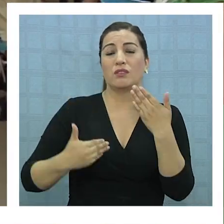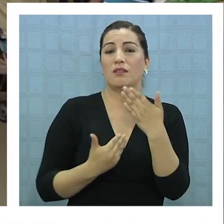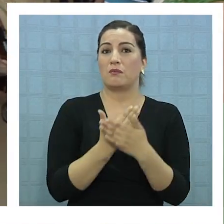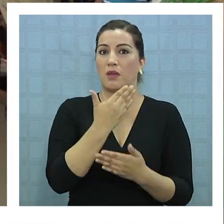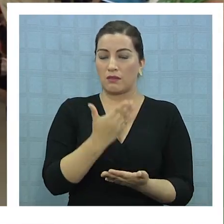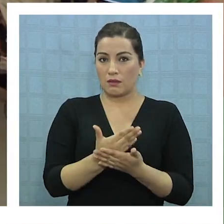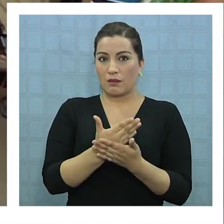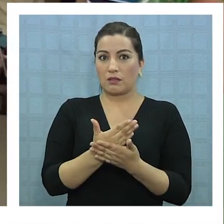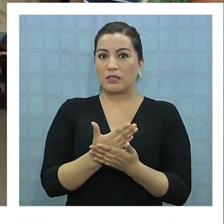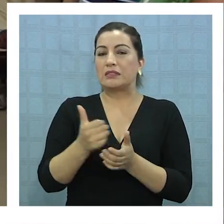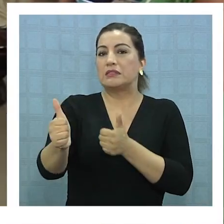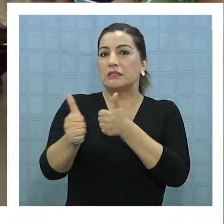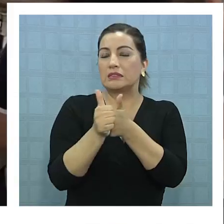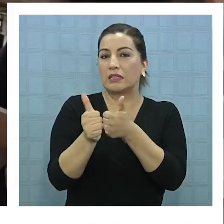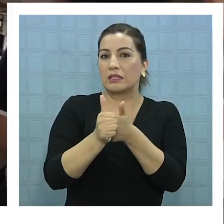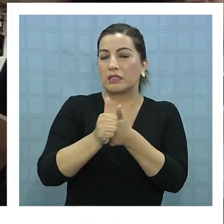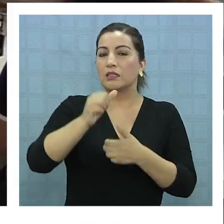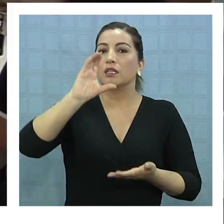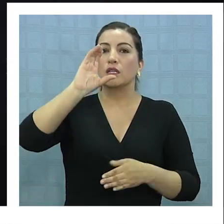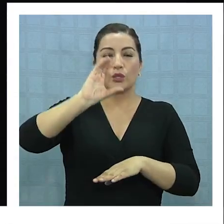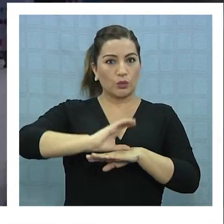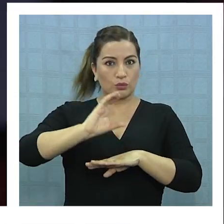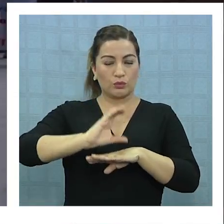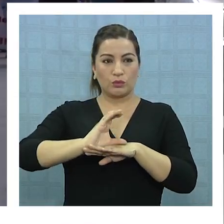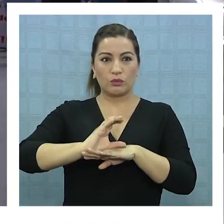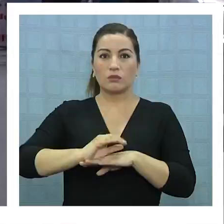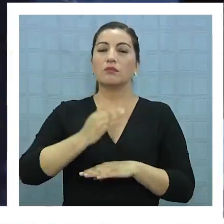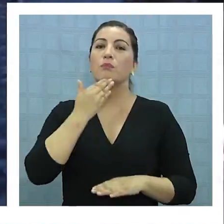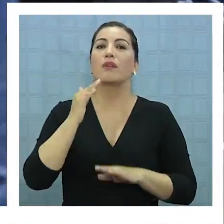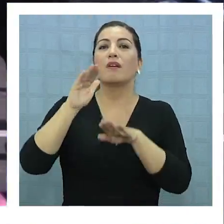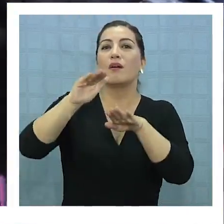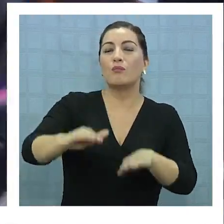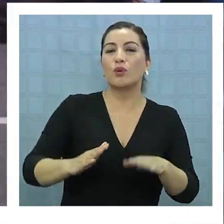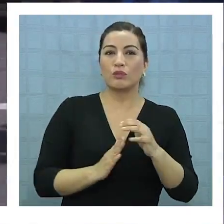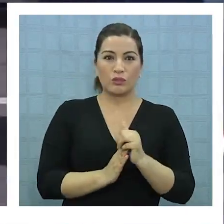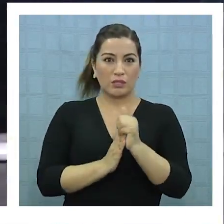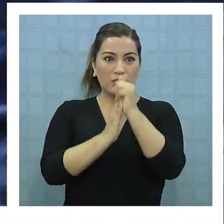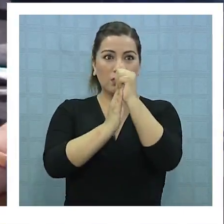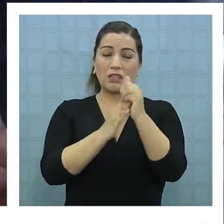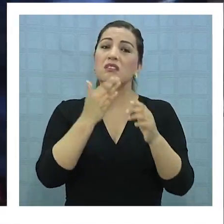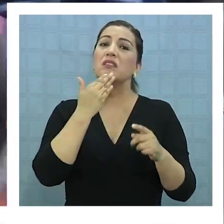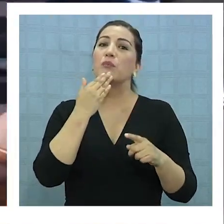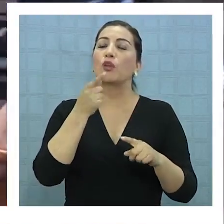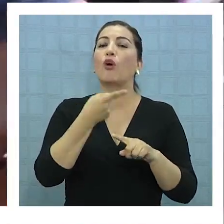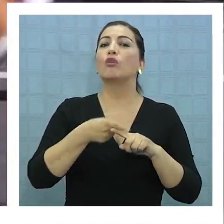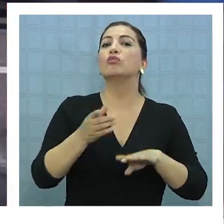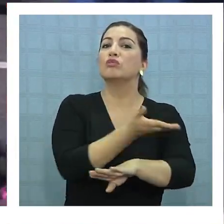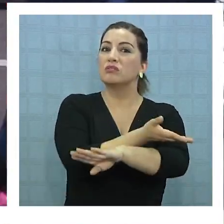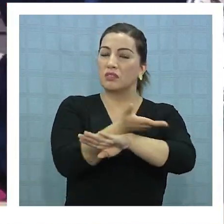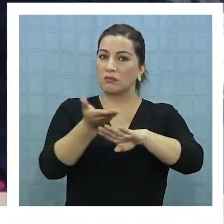de trabajo, con el apoyo de dirigentes y trabajadores de otros servicios que adhieran al paro.